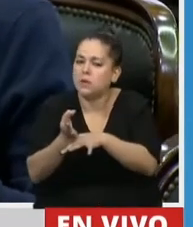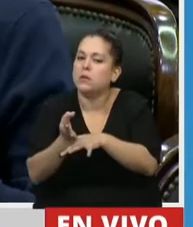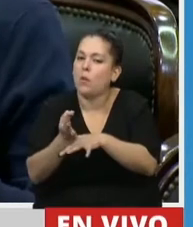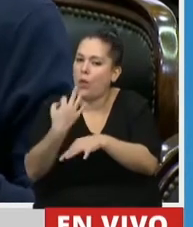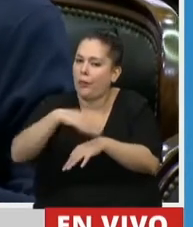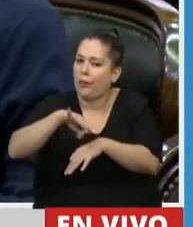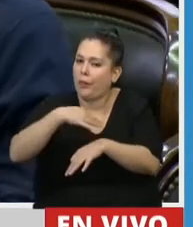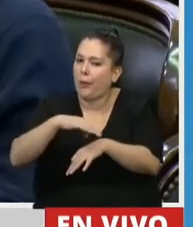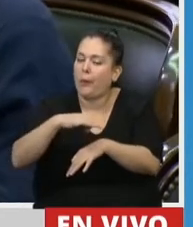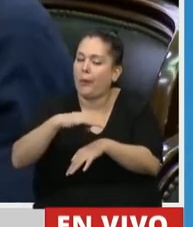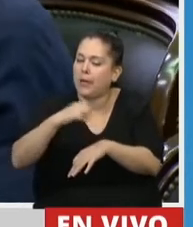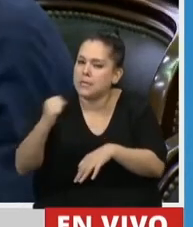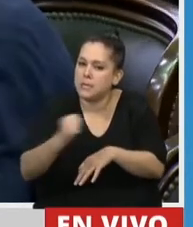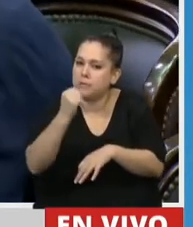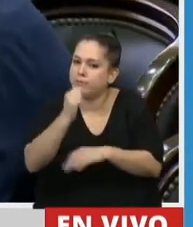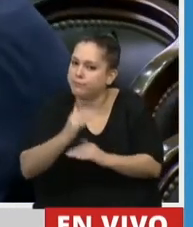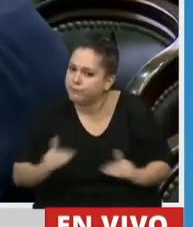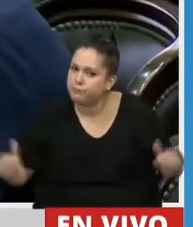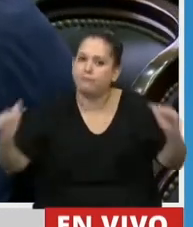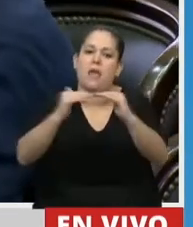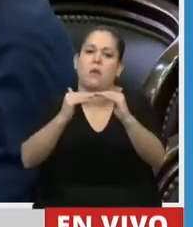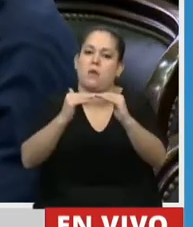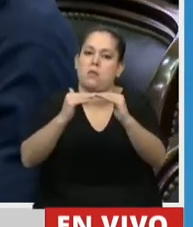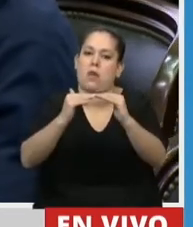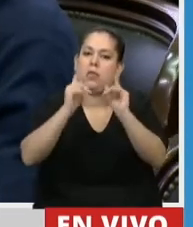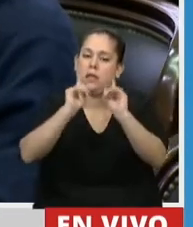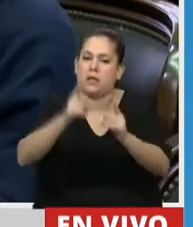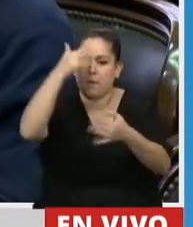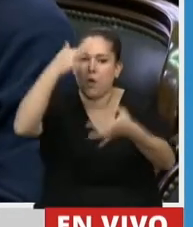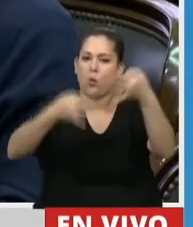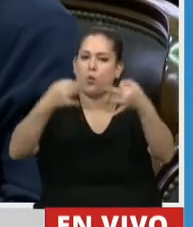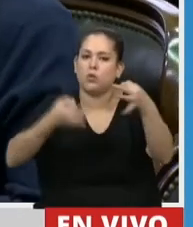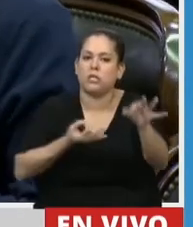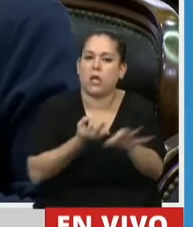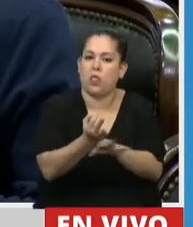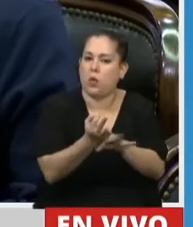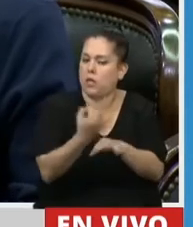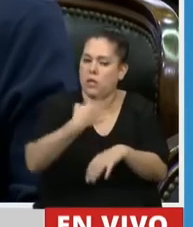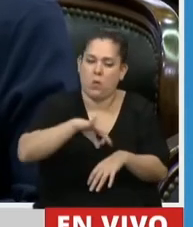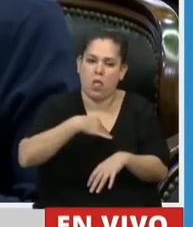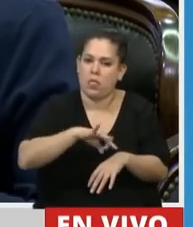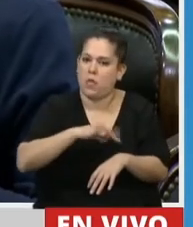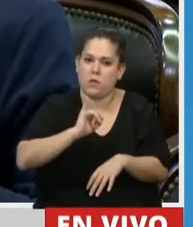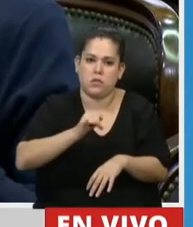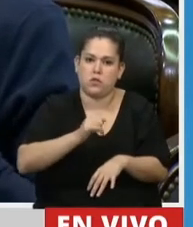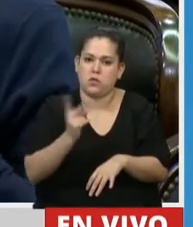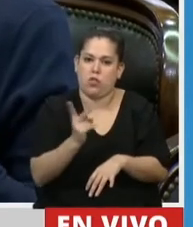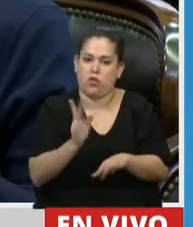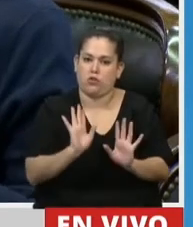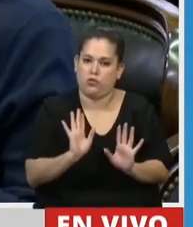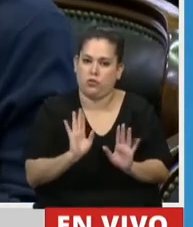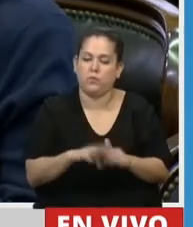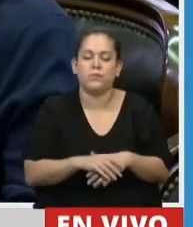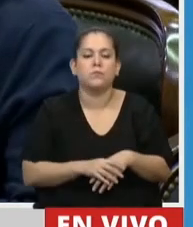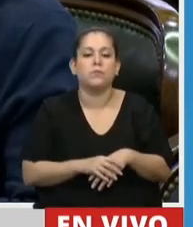de equidad y justicia educativa. Lo que hoy estamos proponiendo con la